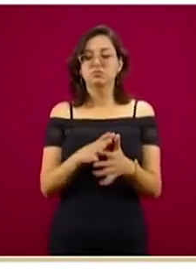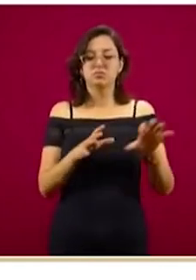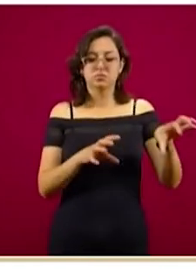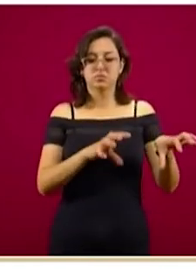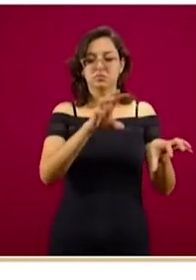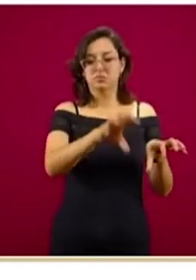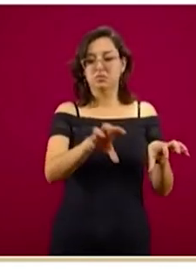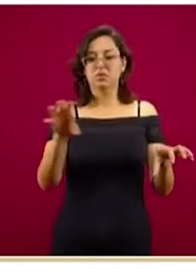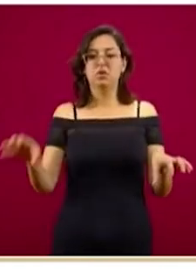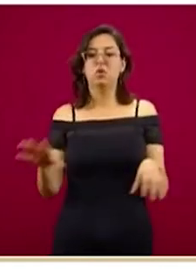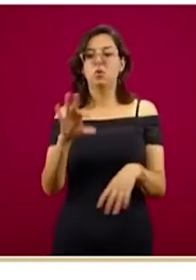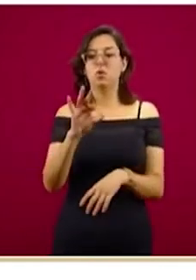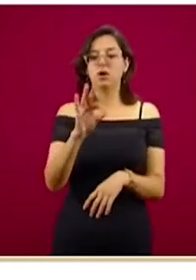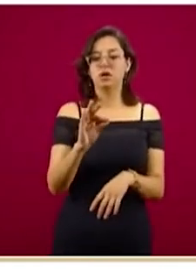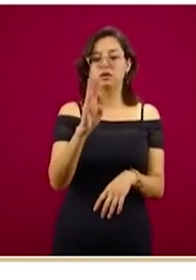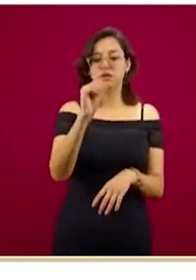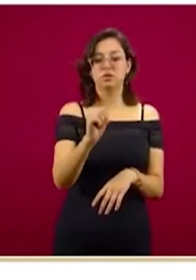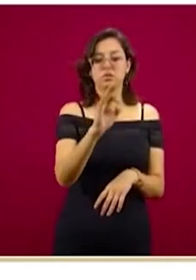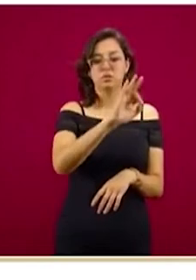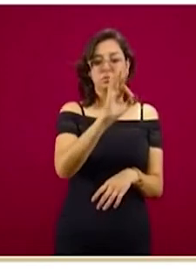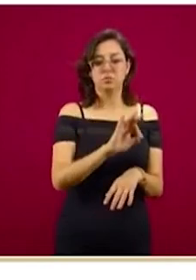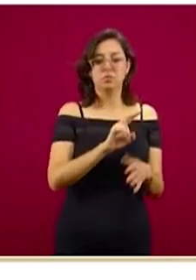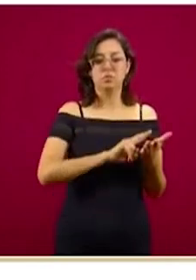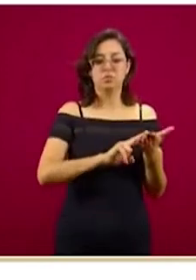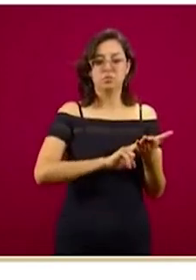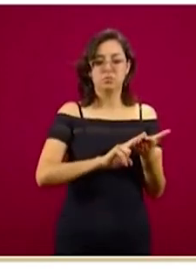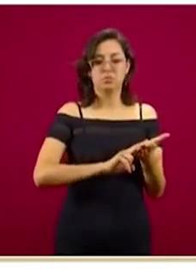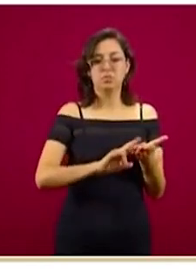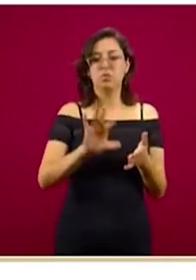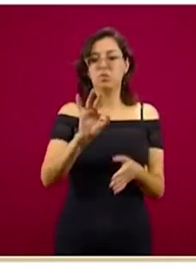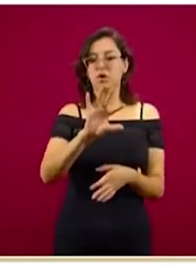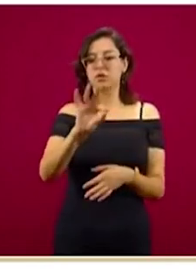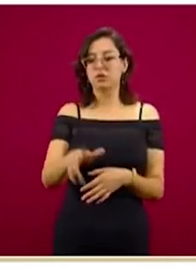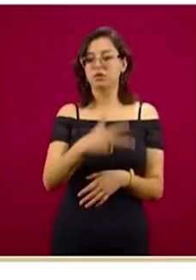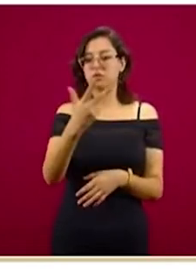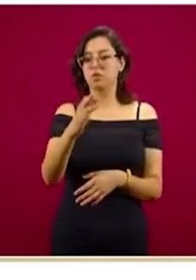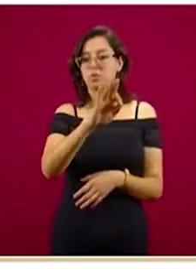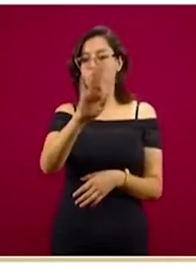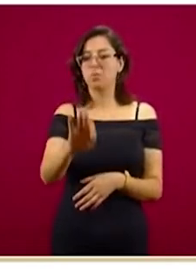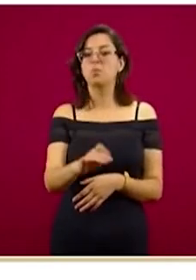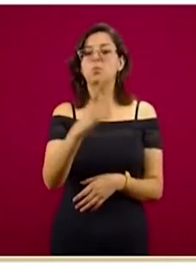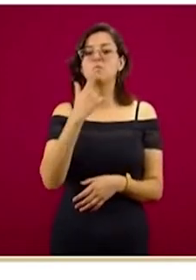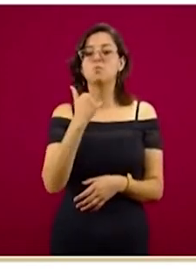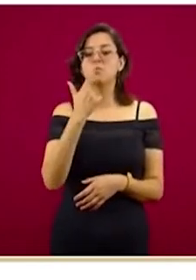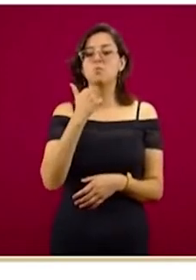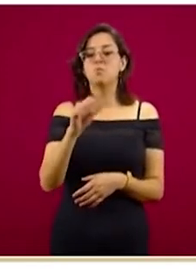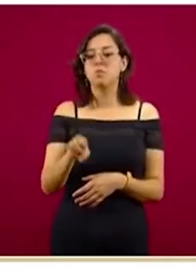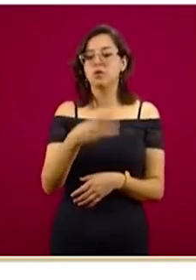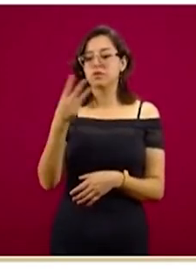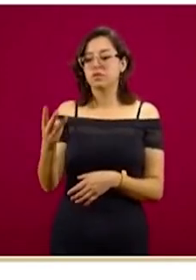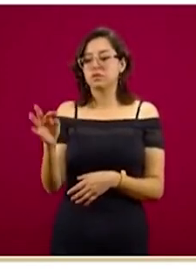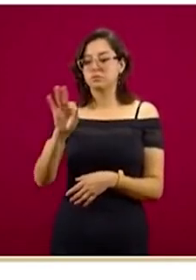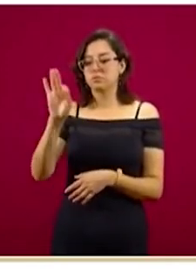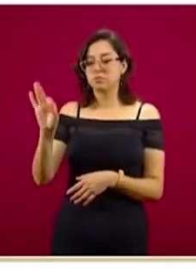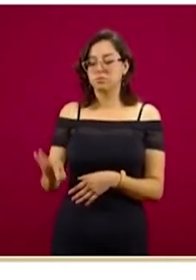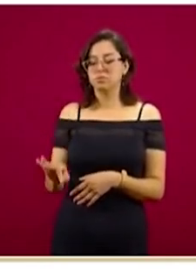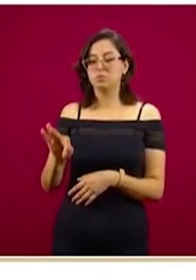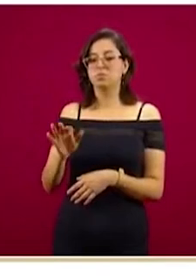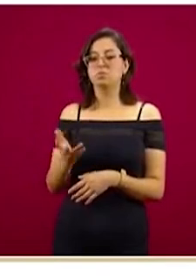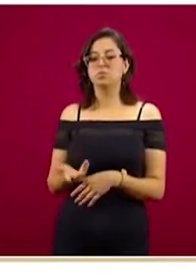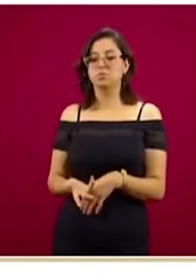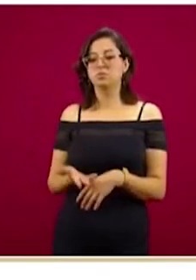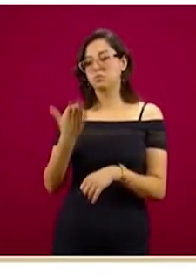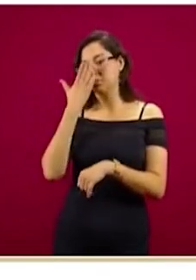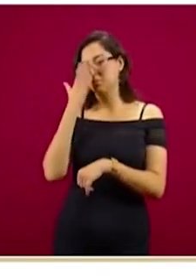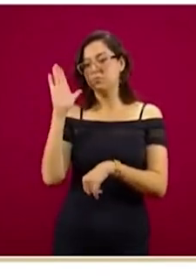El 49 por ciento son para verdes, el 48 por ciento para los rojos y el 3 por ciento para los conmemorativos.